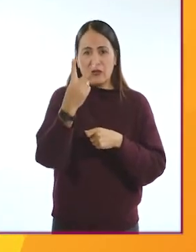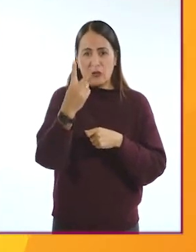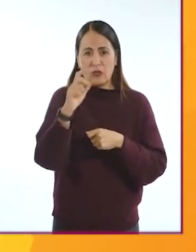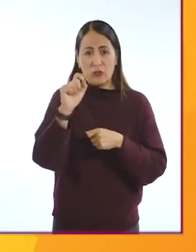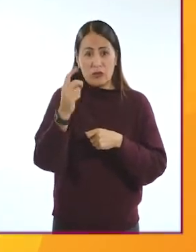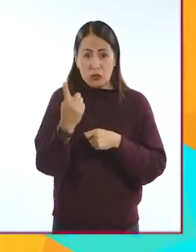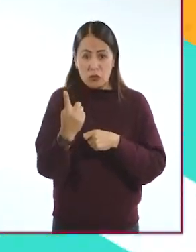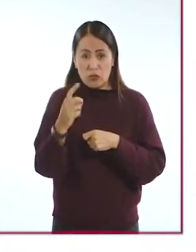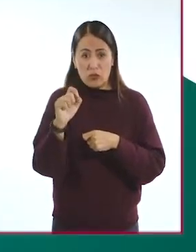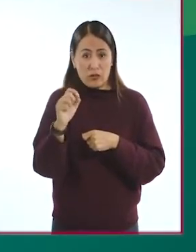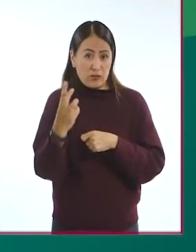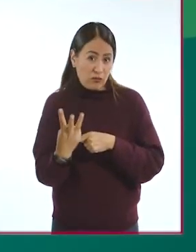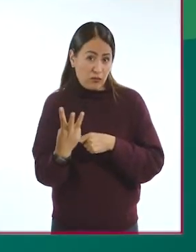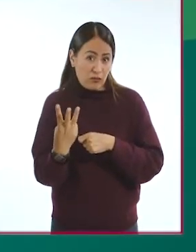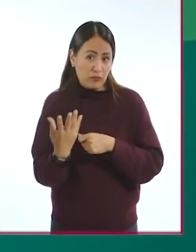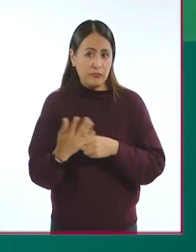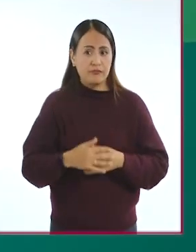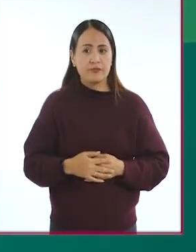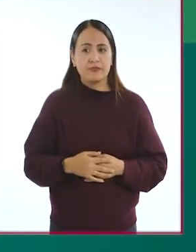21 o 23 años?